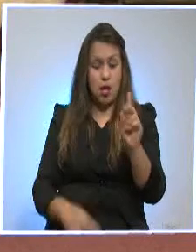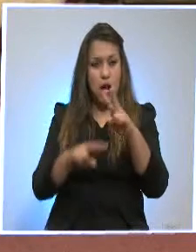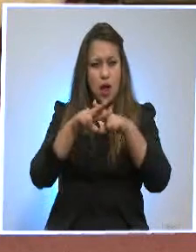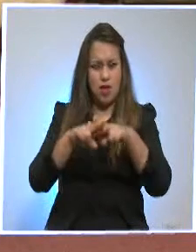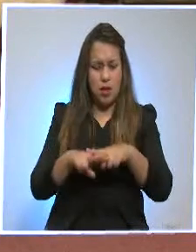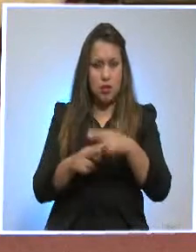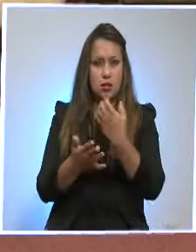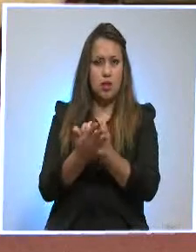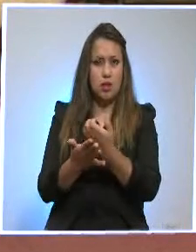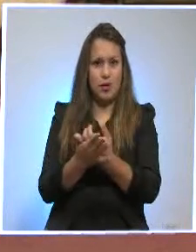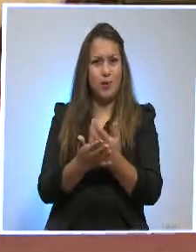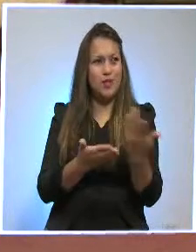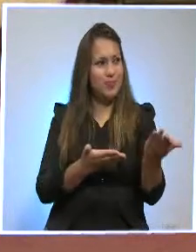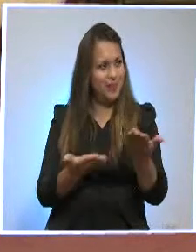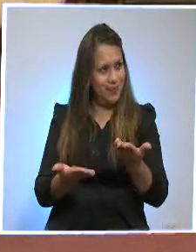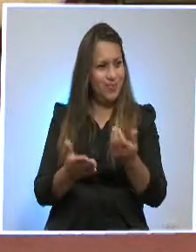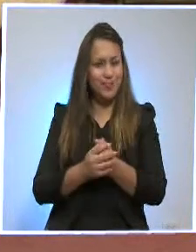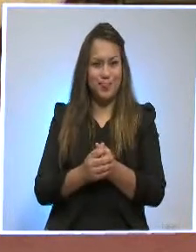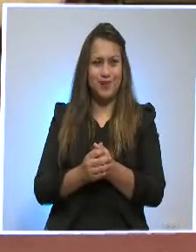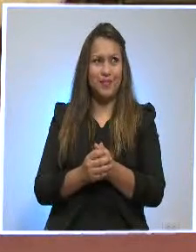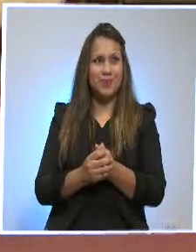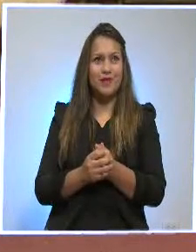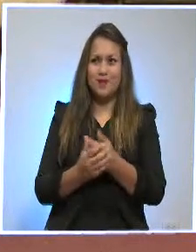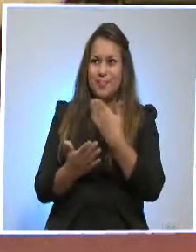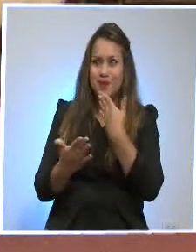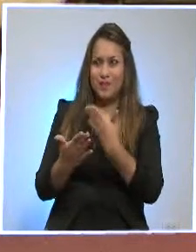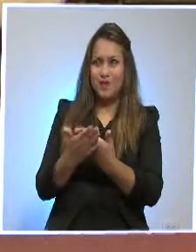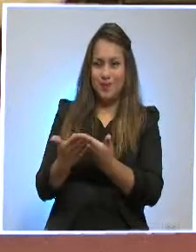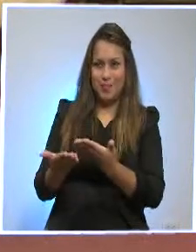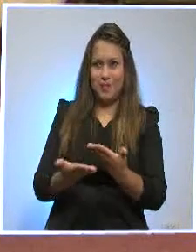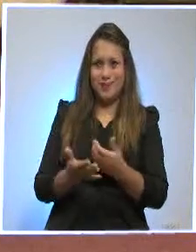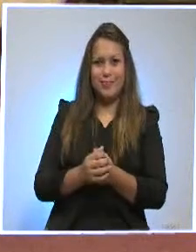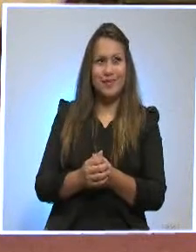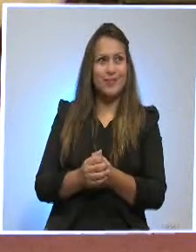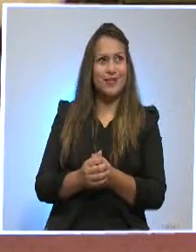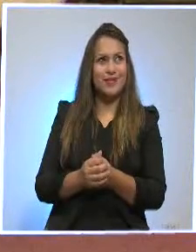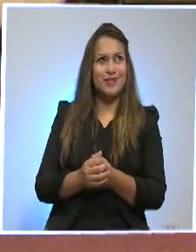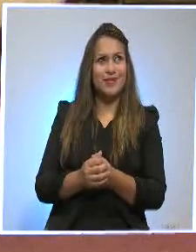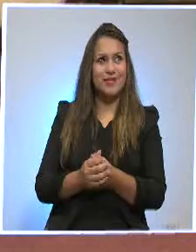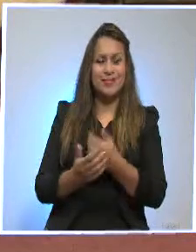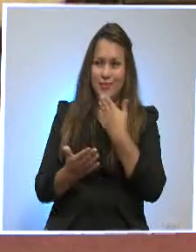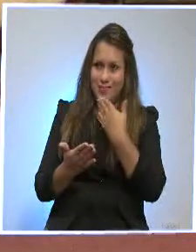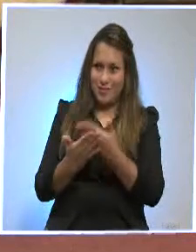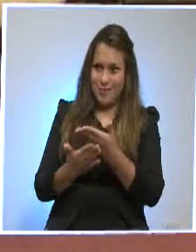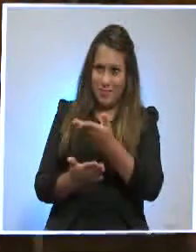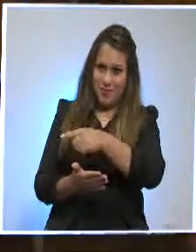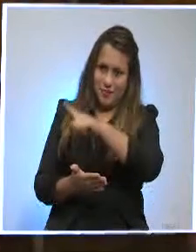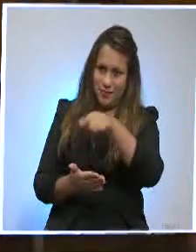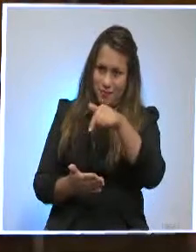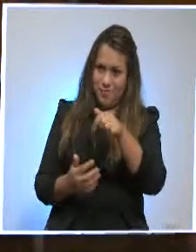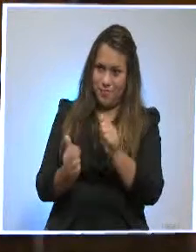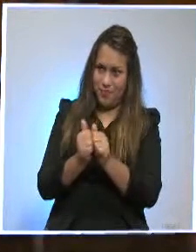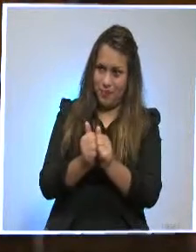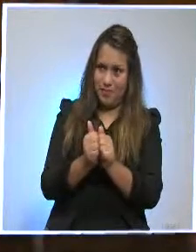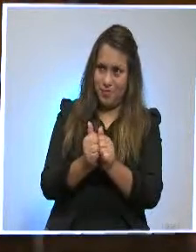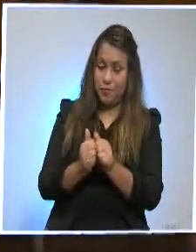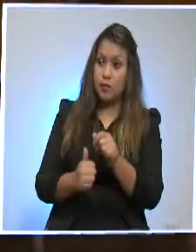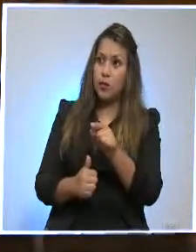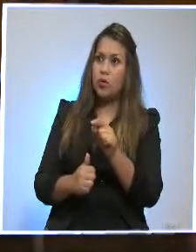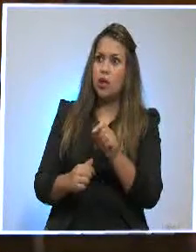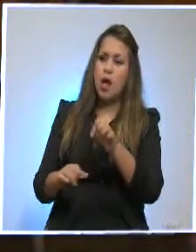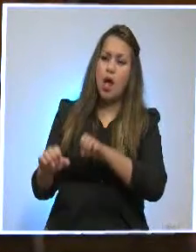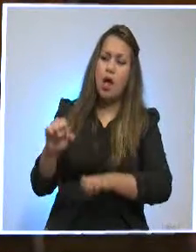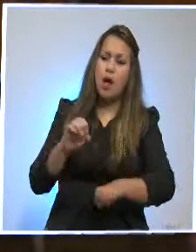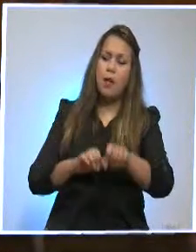a quien le damos la más cordial bienvenida. Gracias, Belkin, muy amable, un honor estar aquí. Gracias a usted por acompañarnos. ¿Qué evaluación hacemos